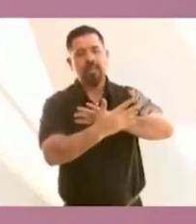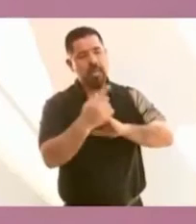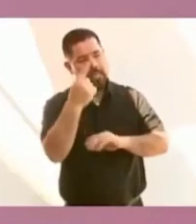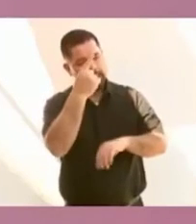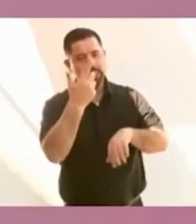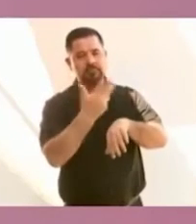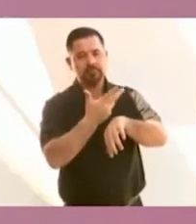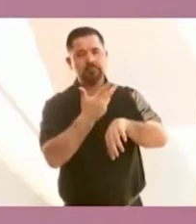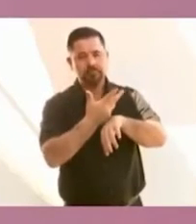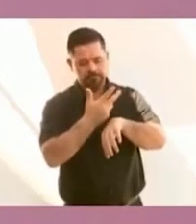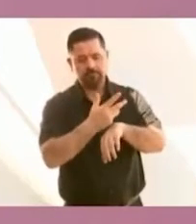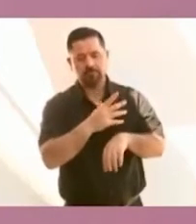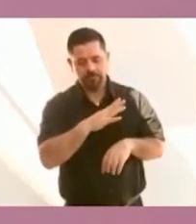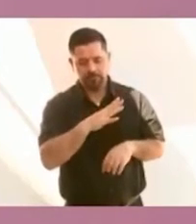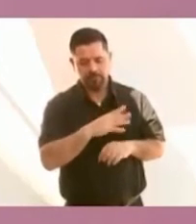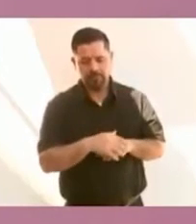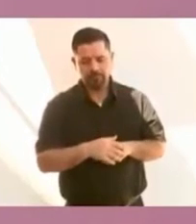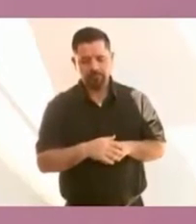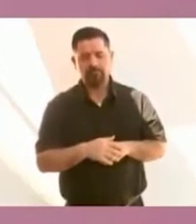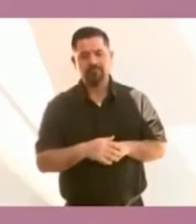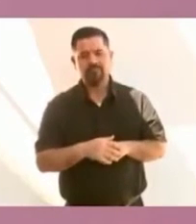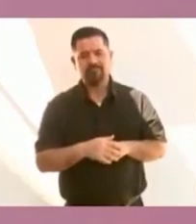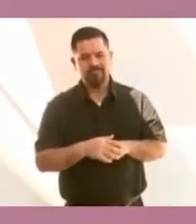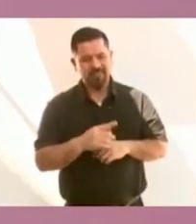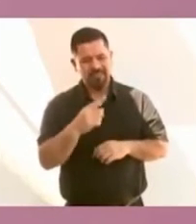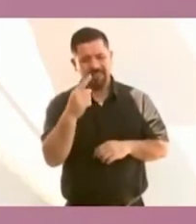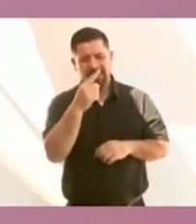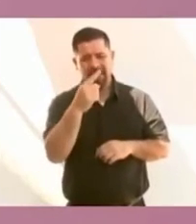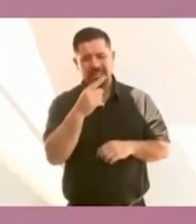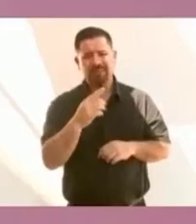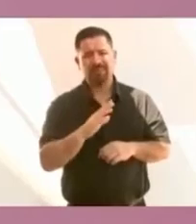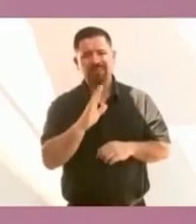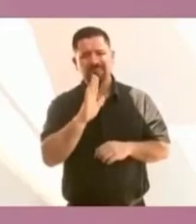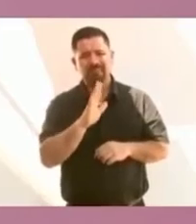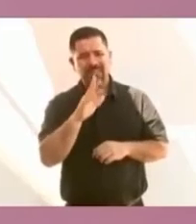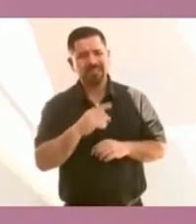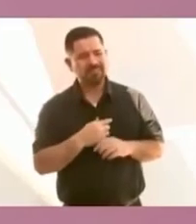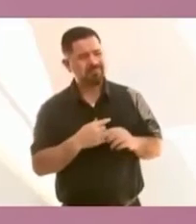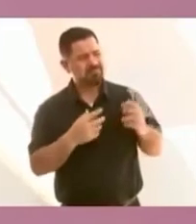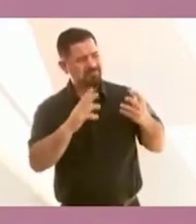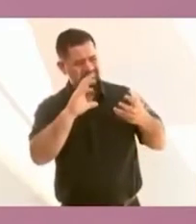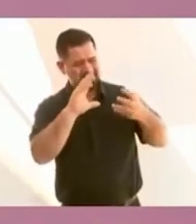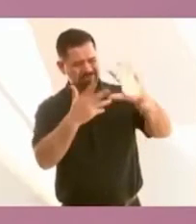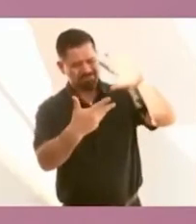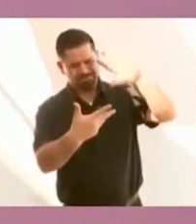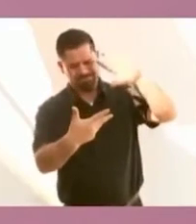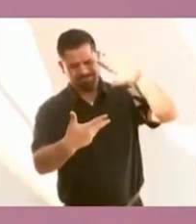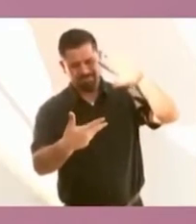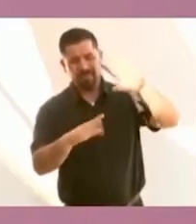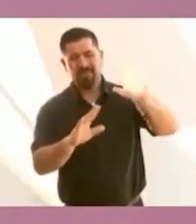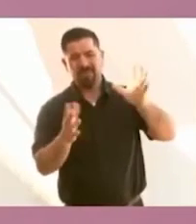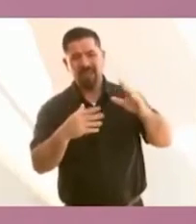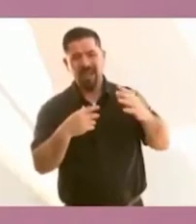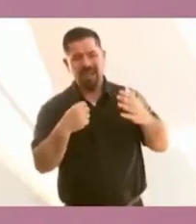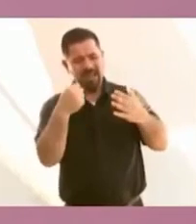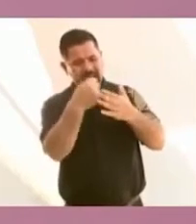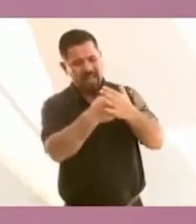y derribaron estatuas de